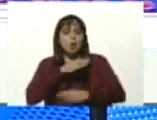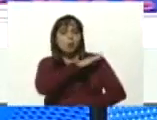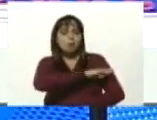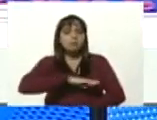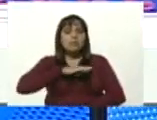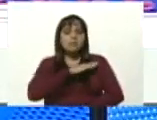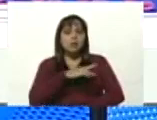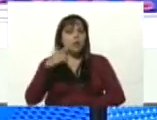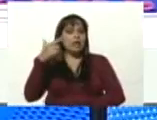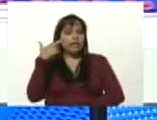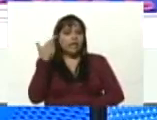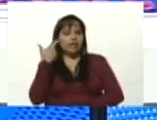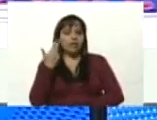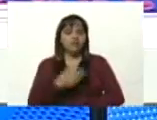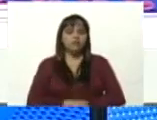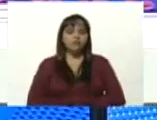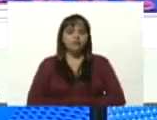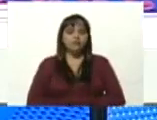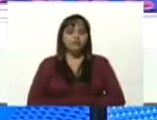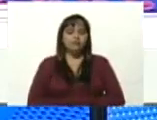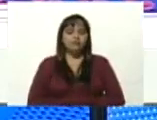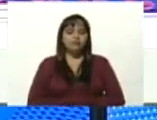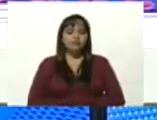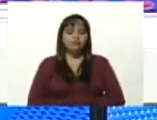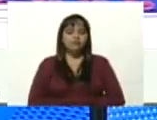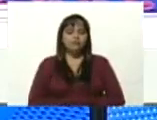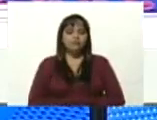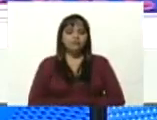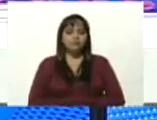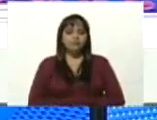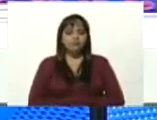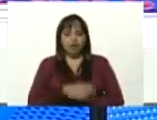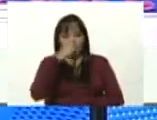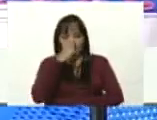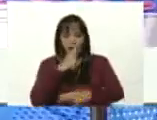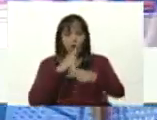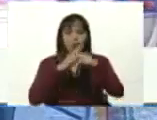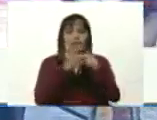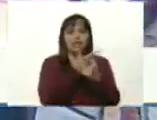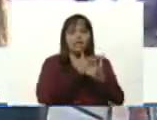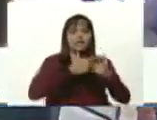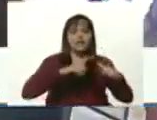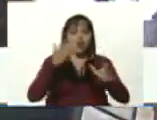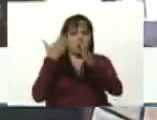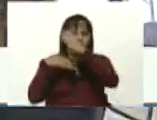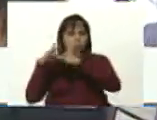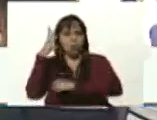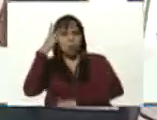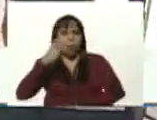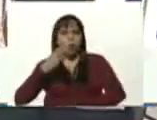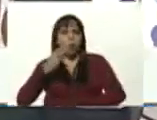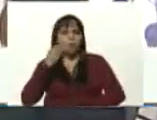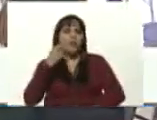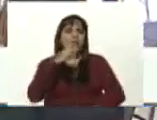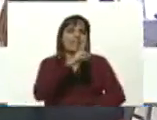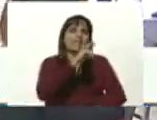honor a José Félix Rivas, nuestro gran libertador, joven libertador.